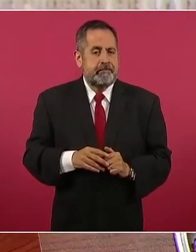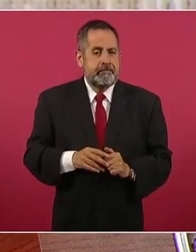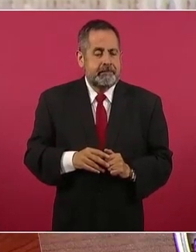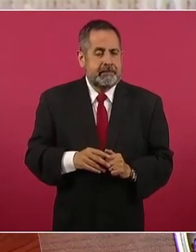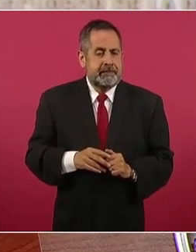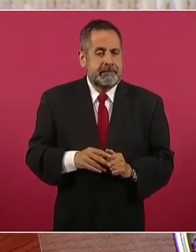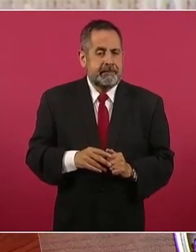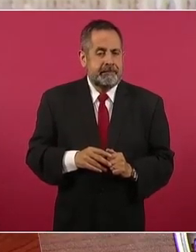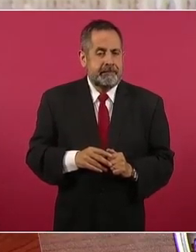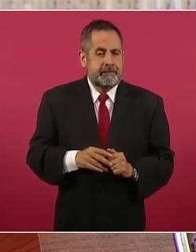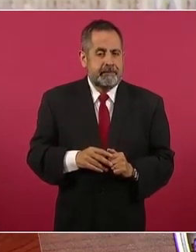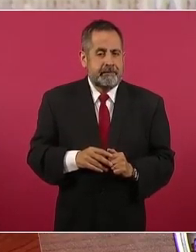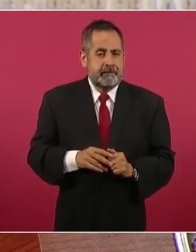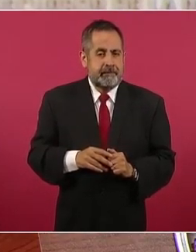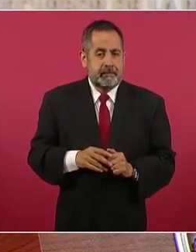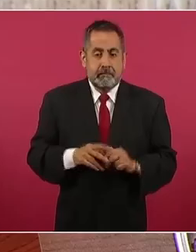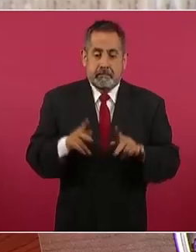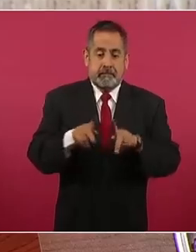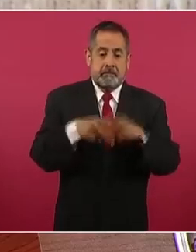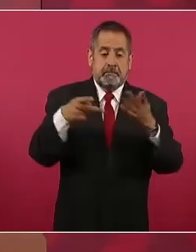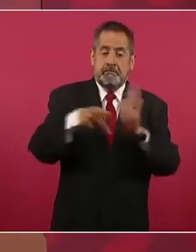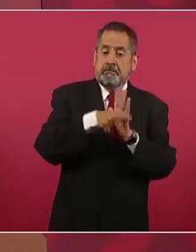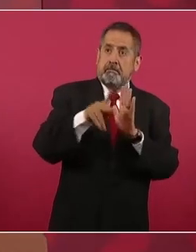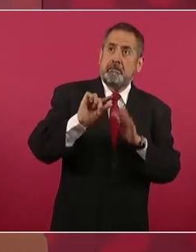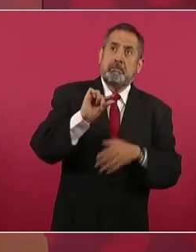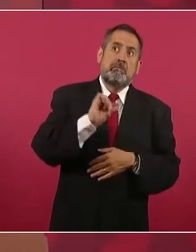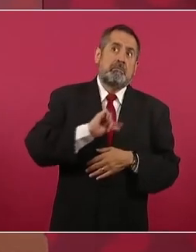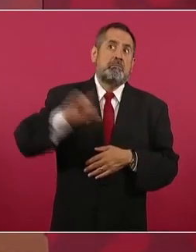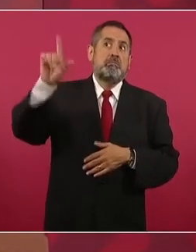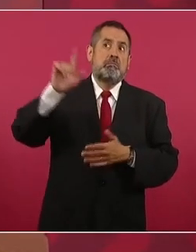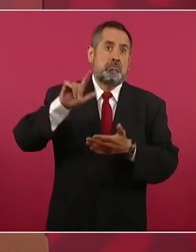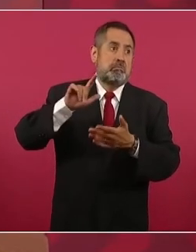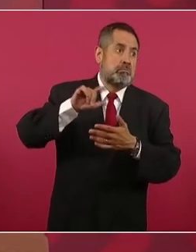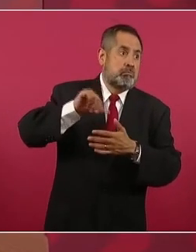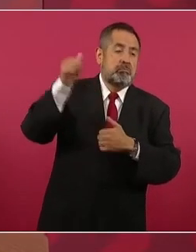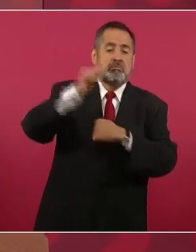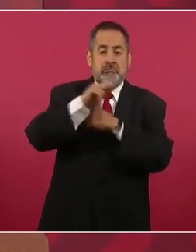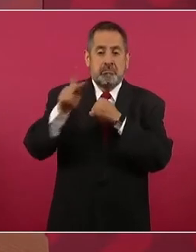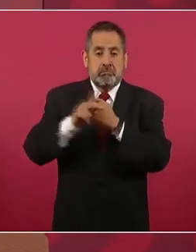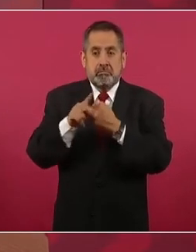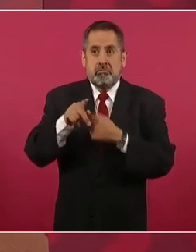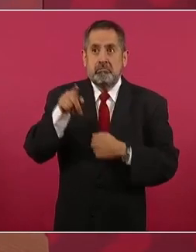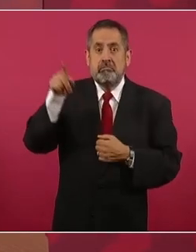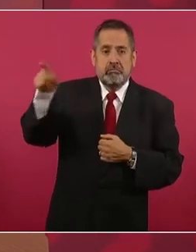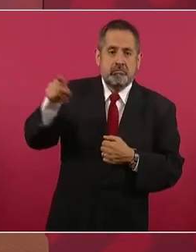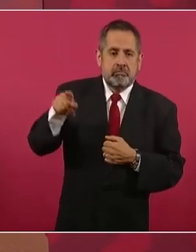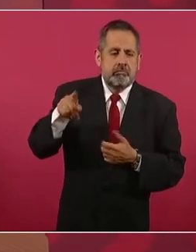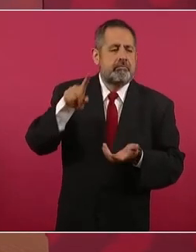Que la gran prensa No se mete